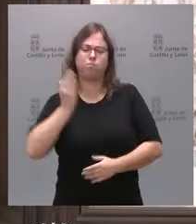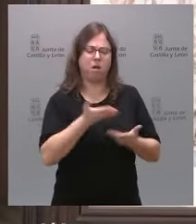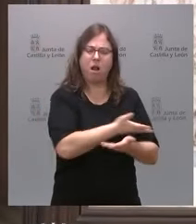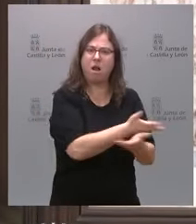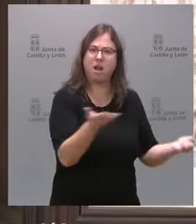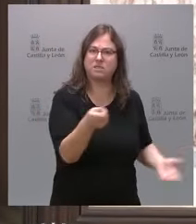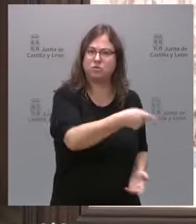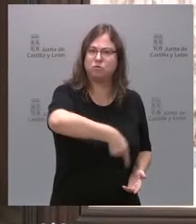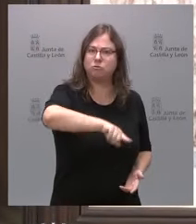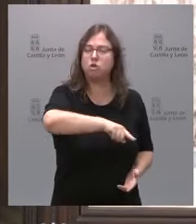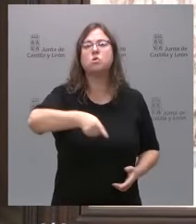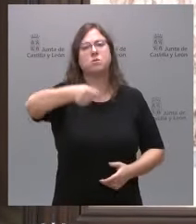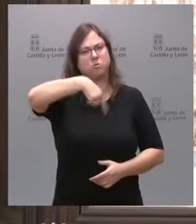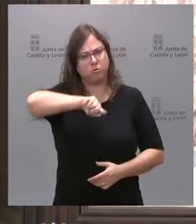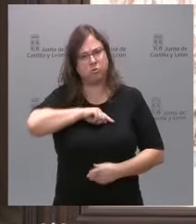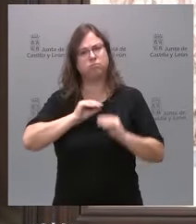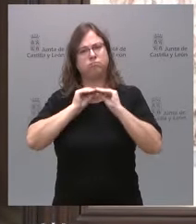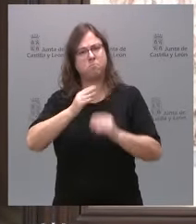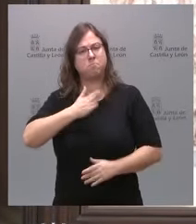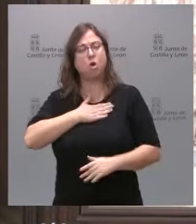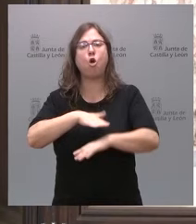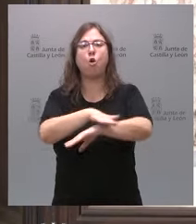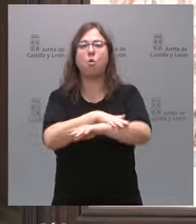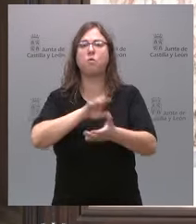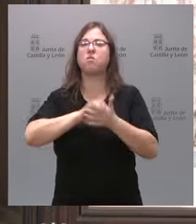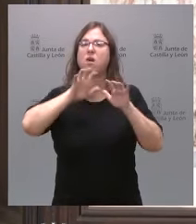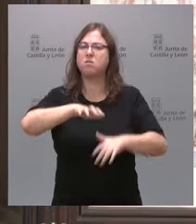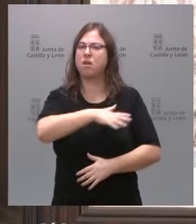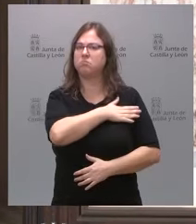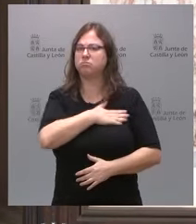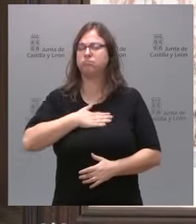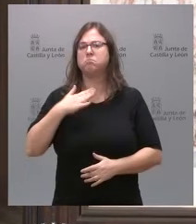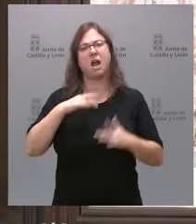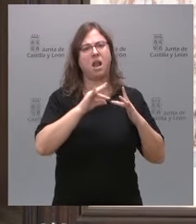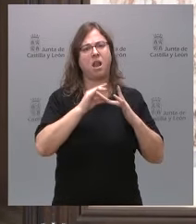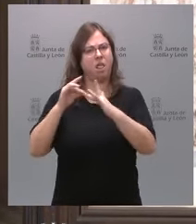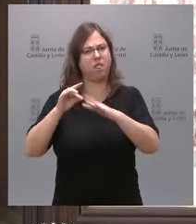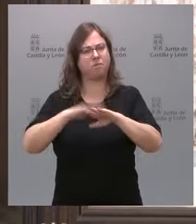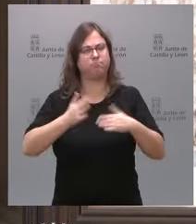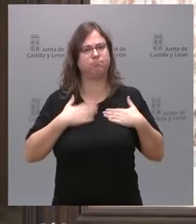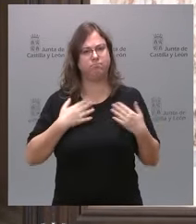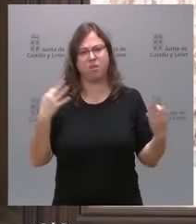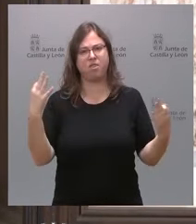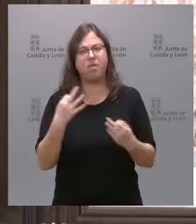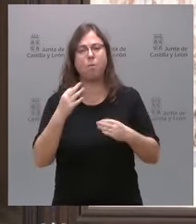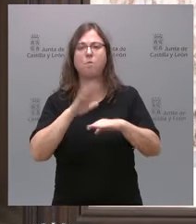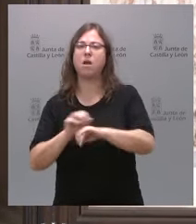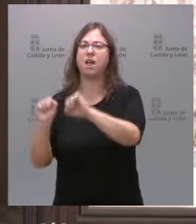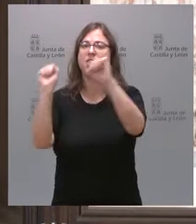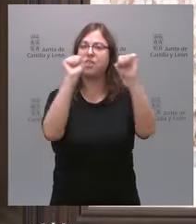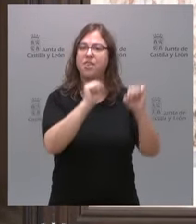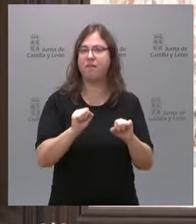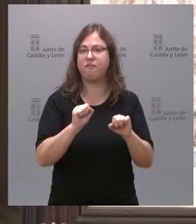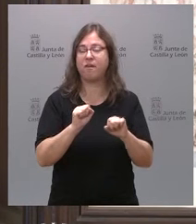resto, ejerceremos, desde el Gobierno de Castilla y León, el liderazgo que nos corresponde para defender